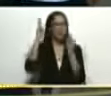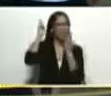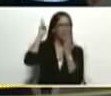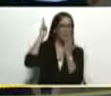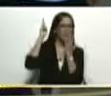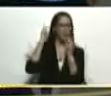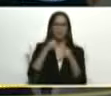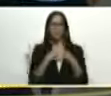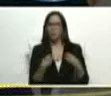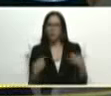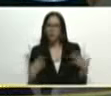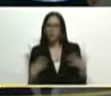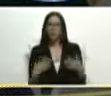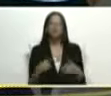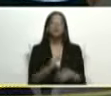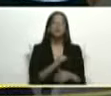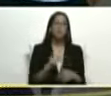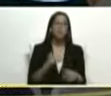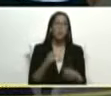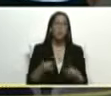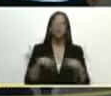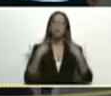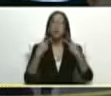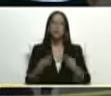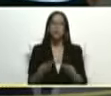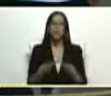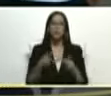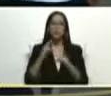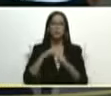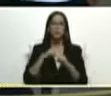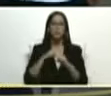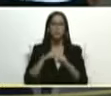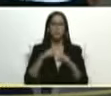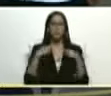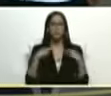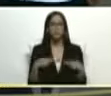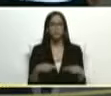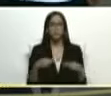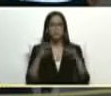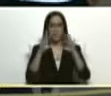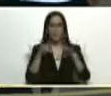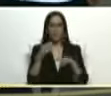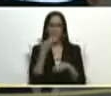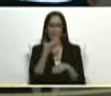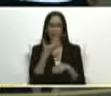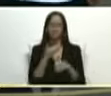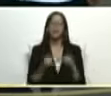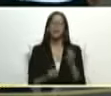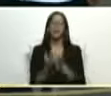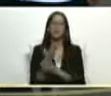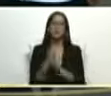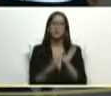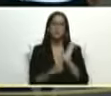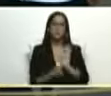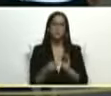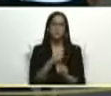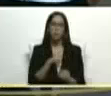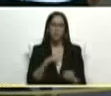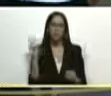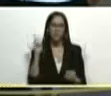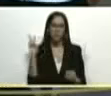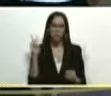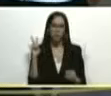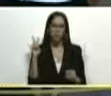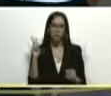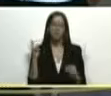ni los blancos sino que somos una nueva raza le decía en la carta de Jamaica que ha nacido y que ha aparecido somos los venezolanos